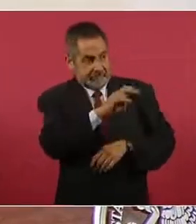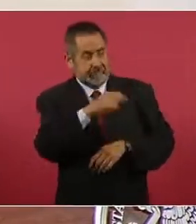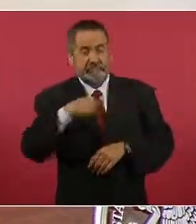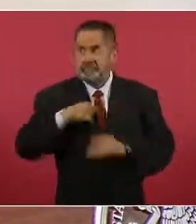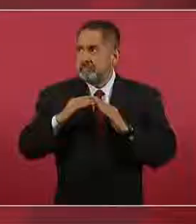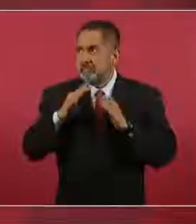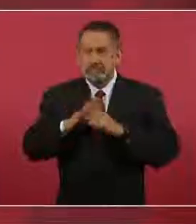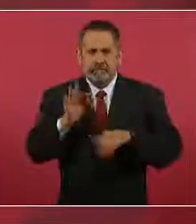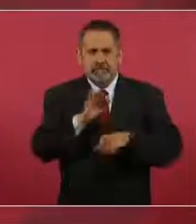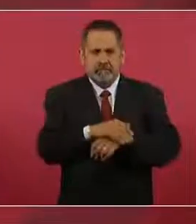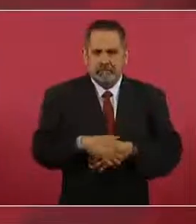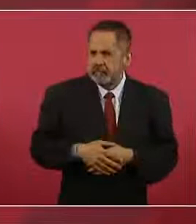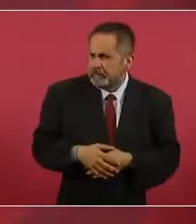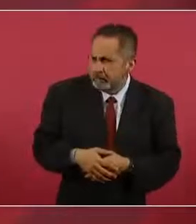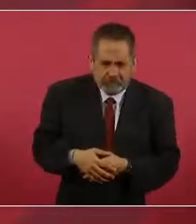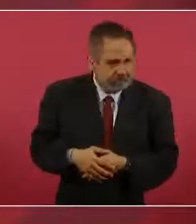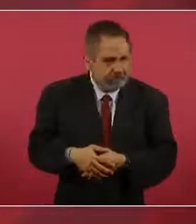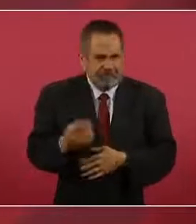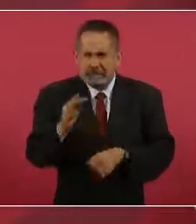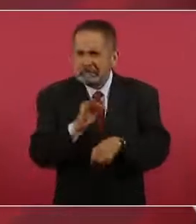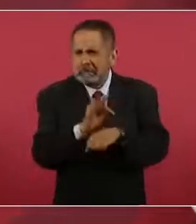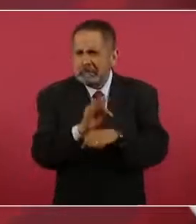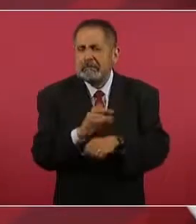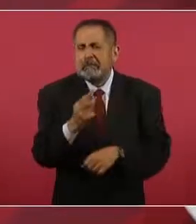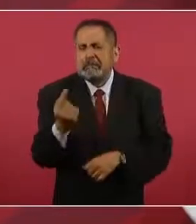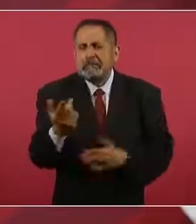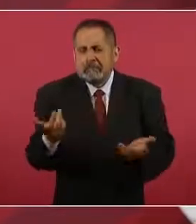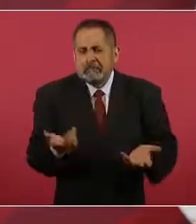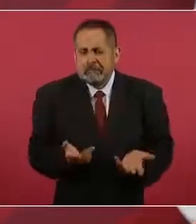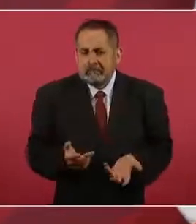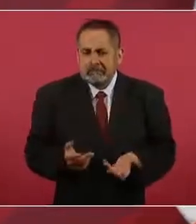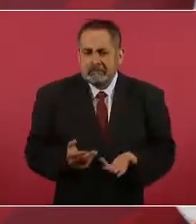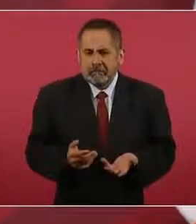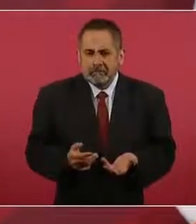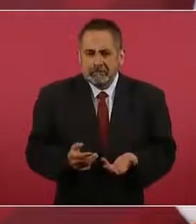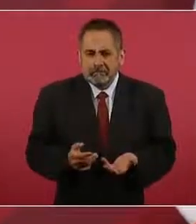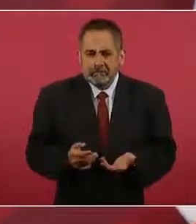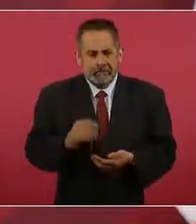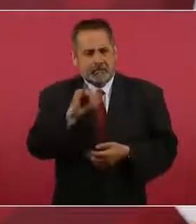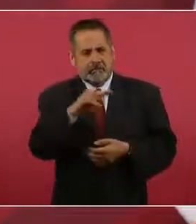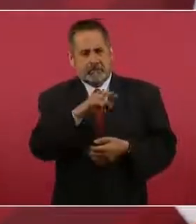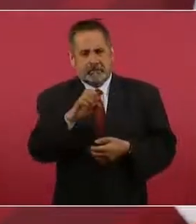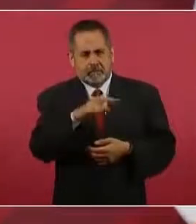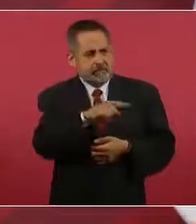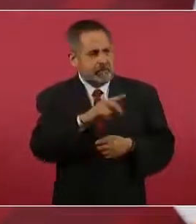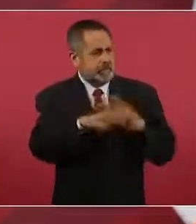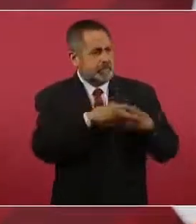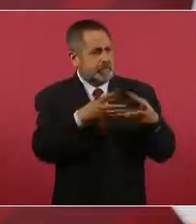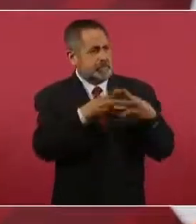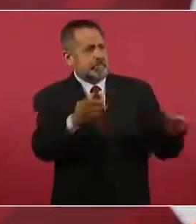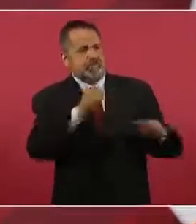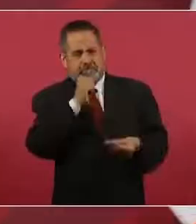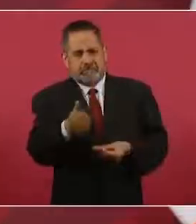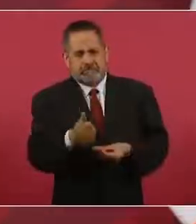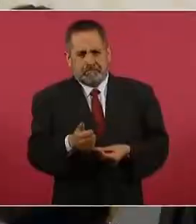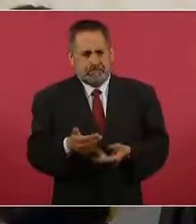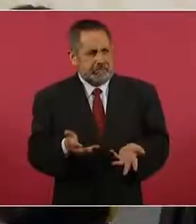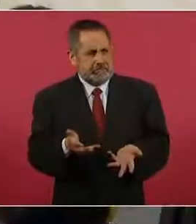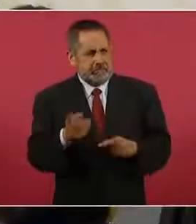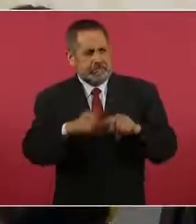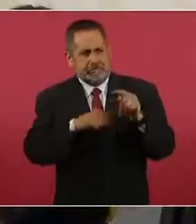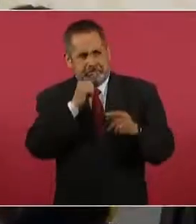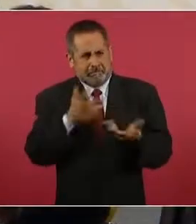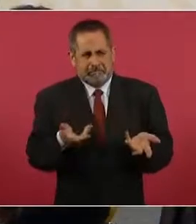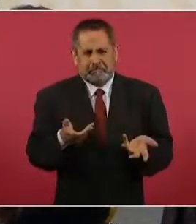¿Y de qué lo defiendes? O sea, si el INE no va a desaparecer, o sea,